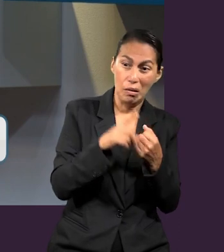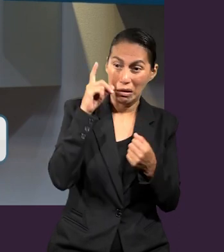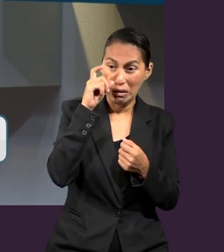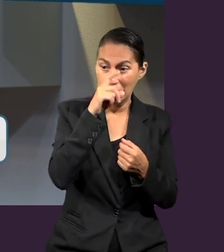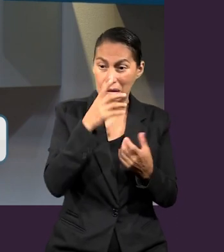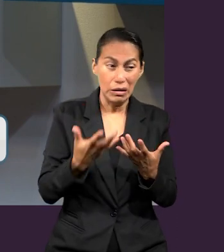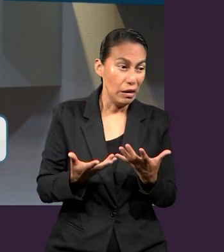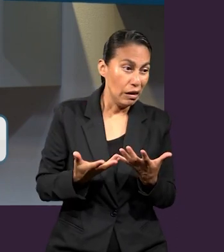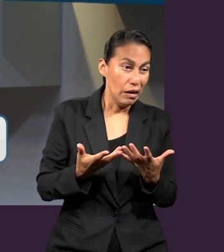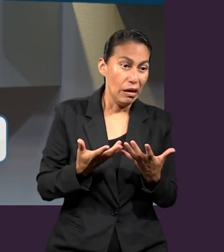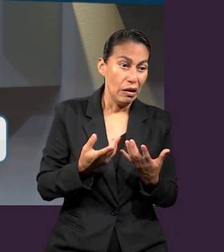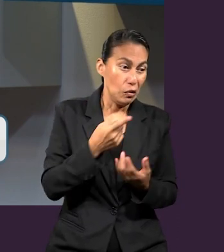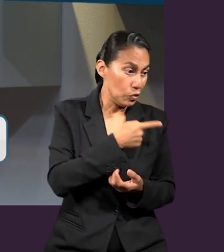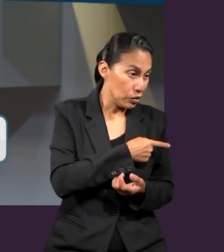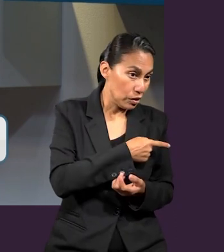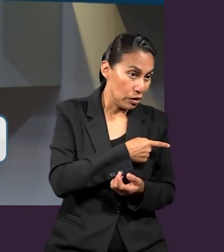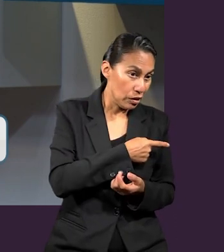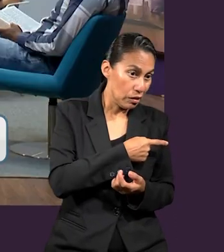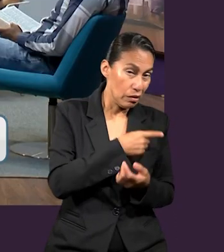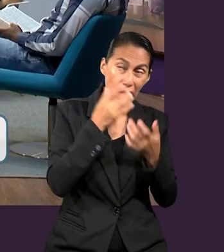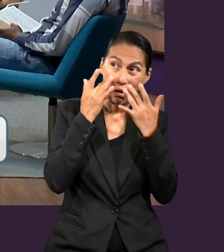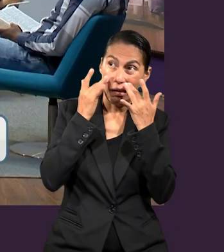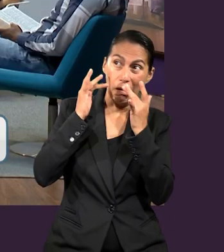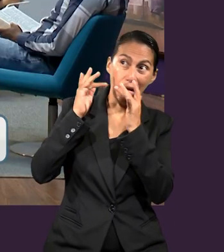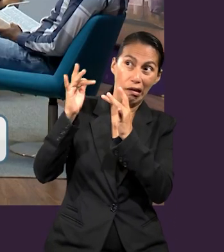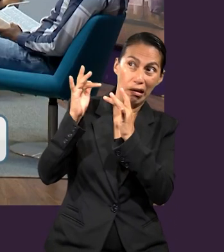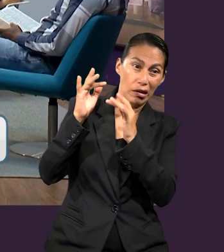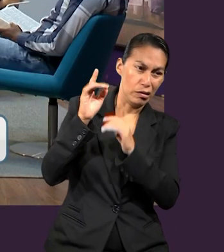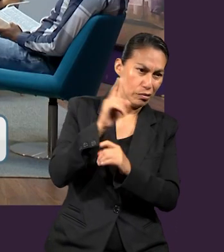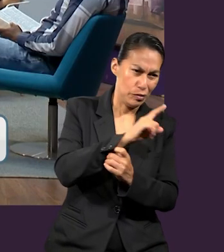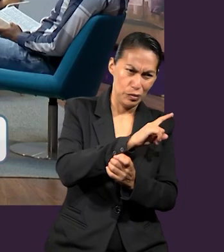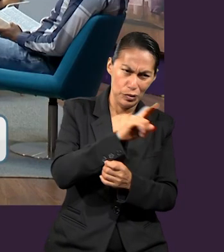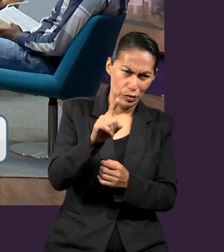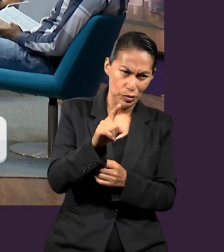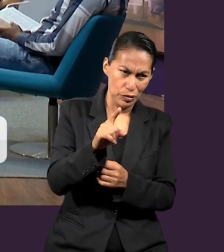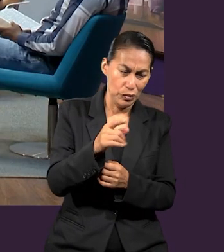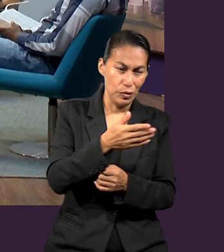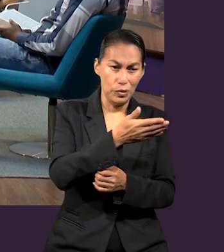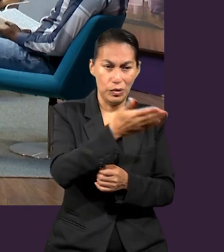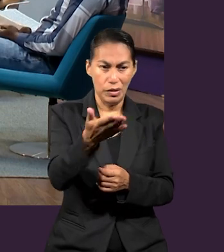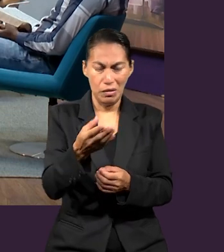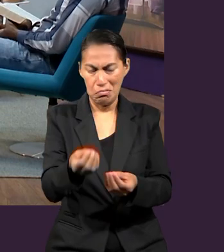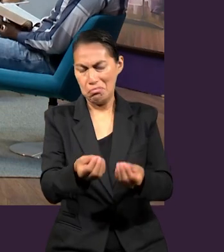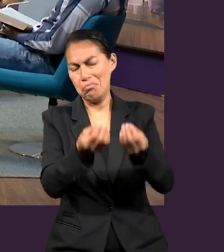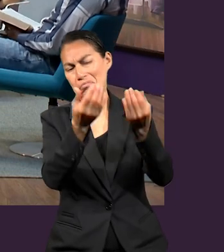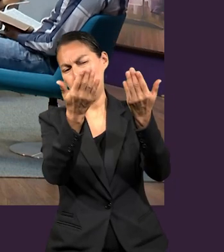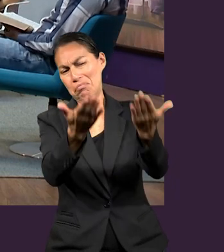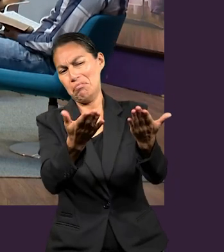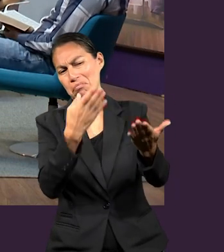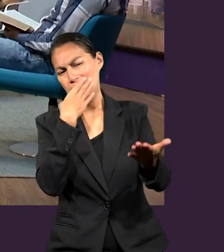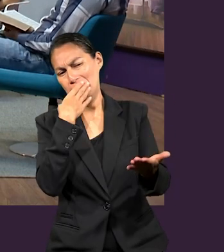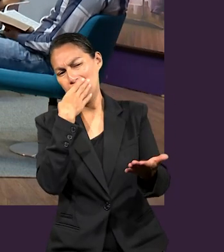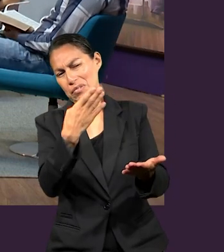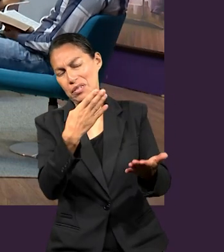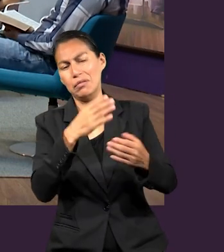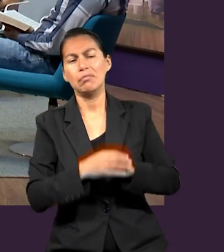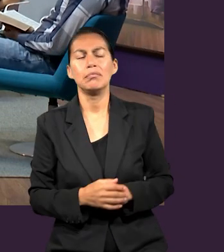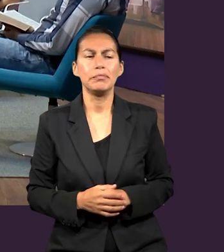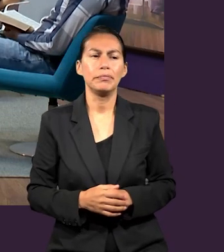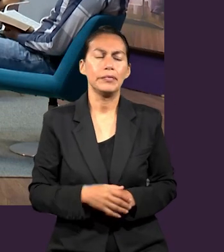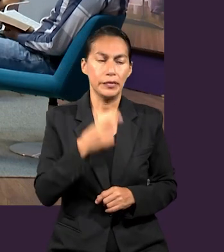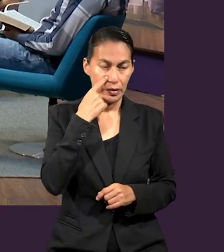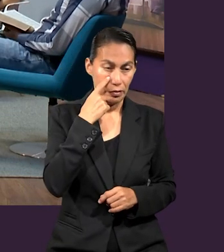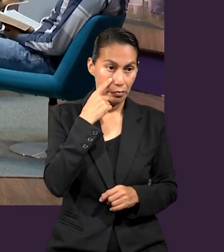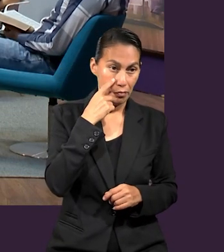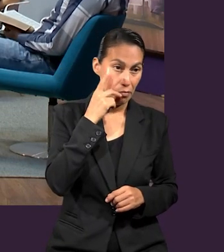mis tribulaciones por vosotros, las cuales son vuestra gloria. Pablo estaba en la